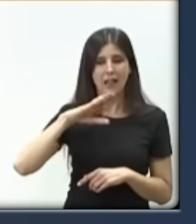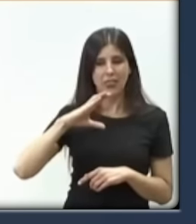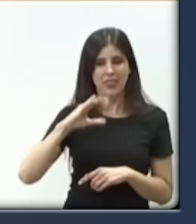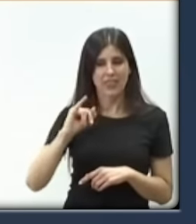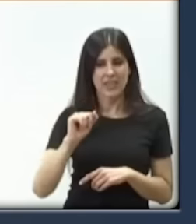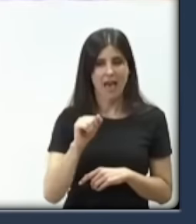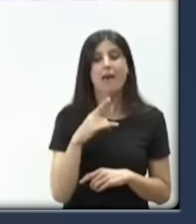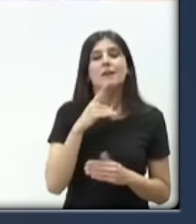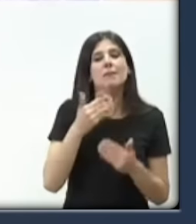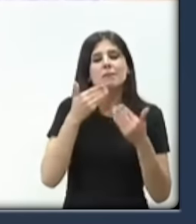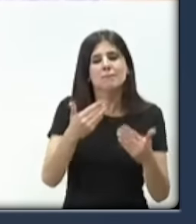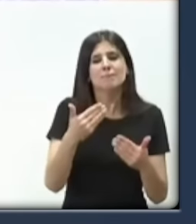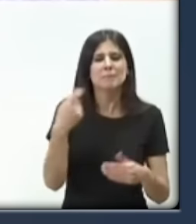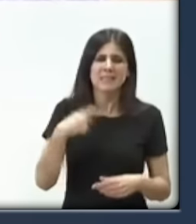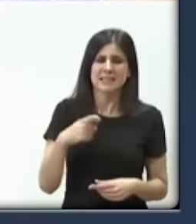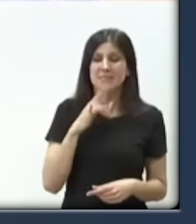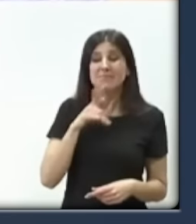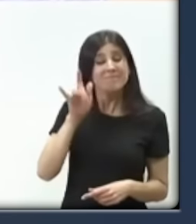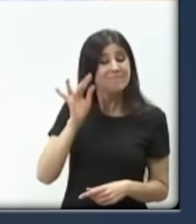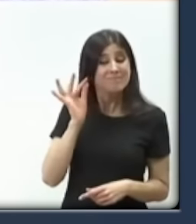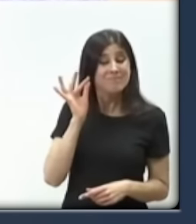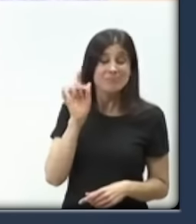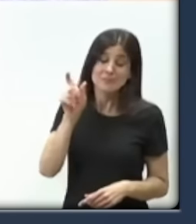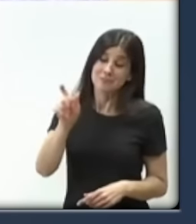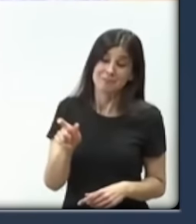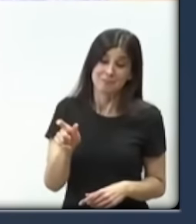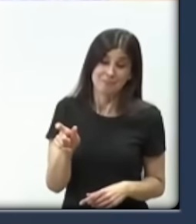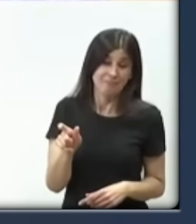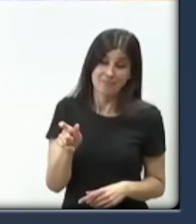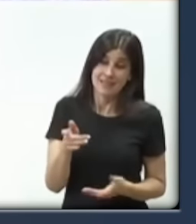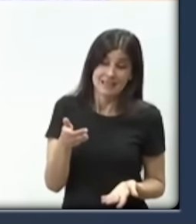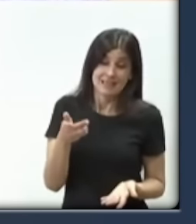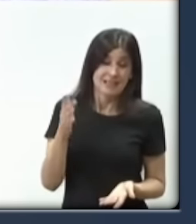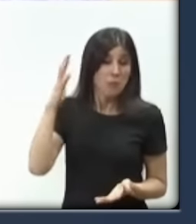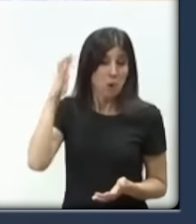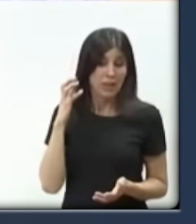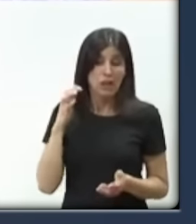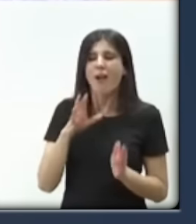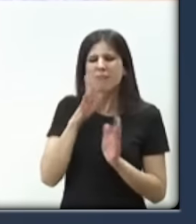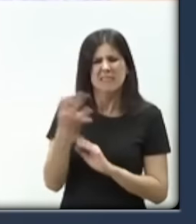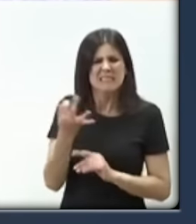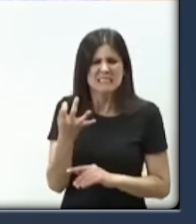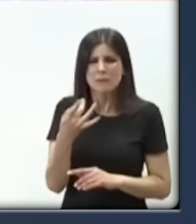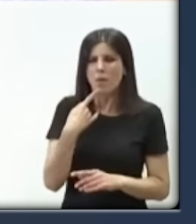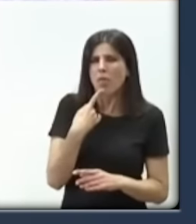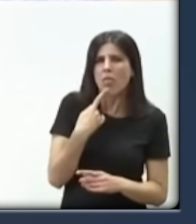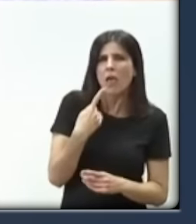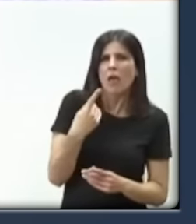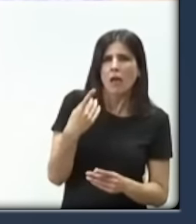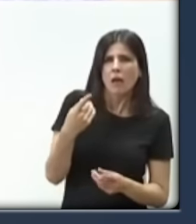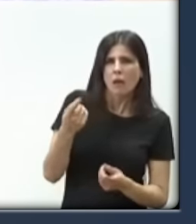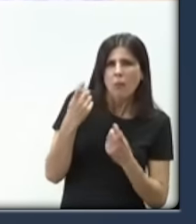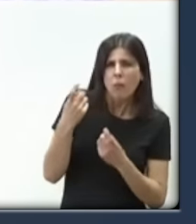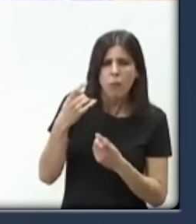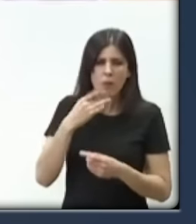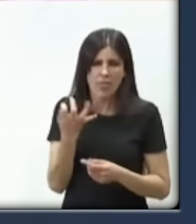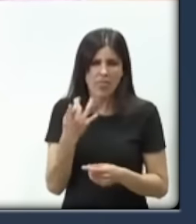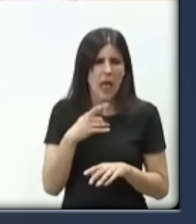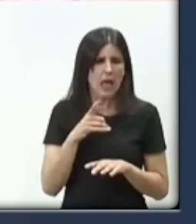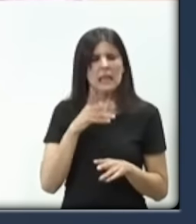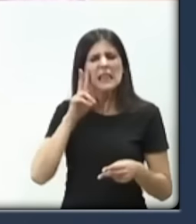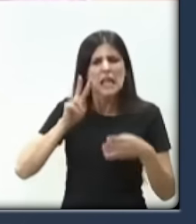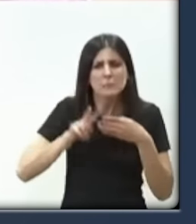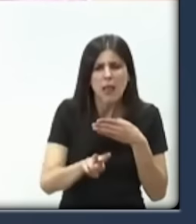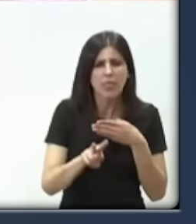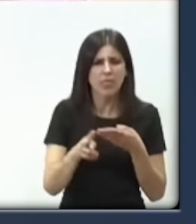cinturones. Señora Montero. ¿Qué lecciones de transparencia y de coherencia puede dar su gobierno? Absolutamente